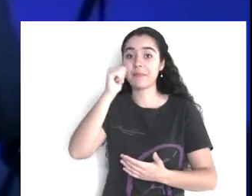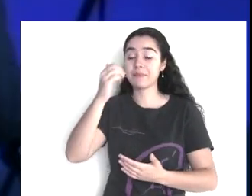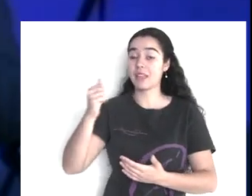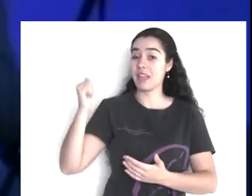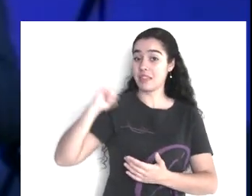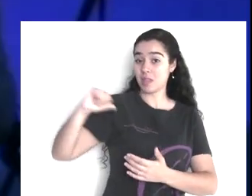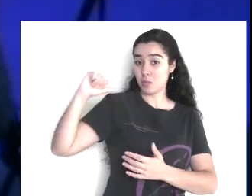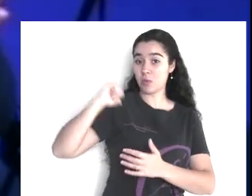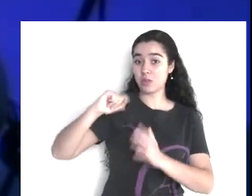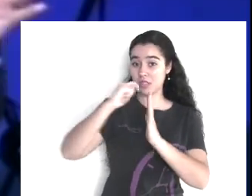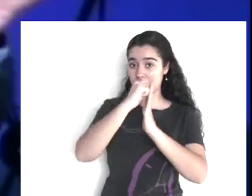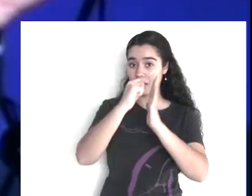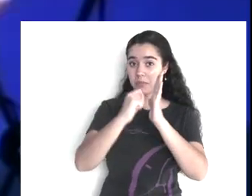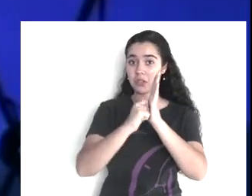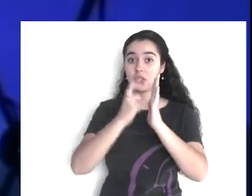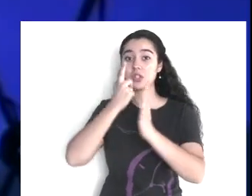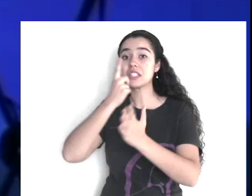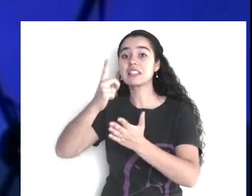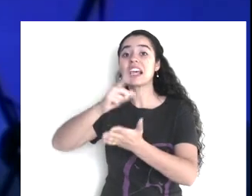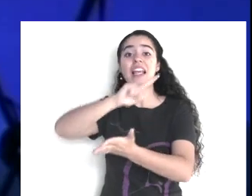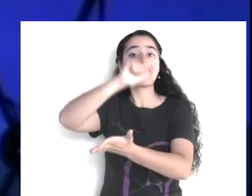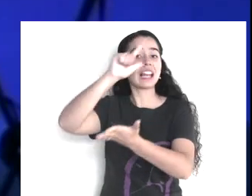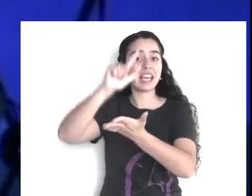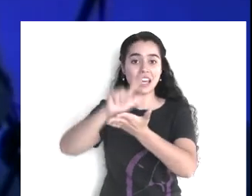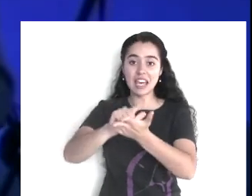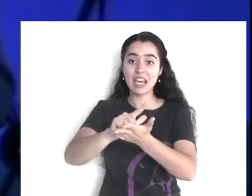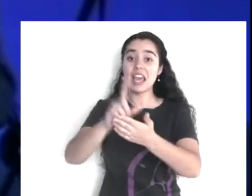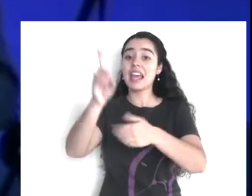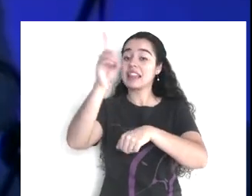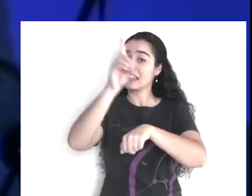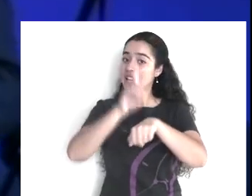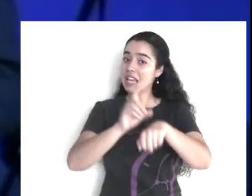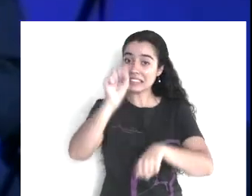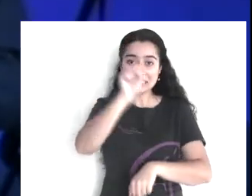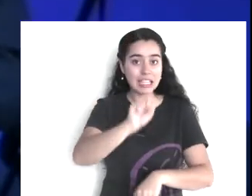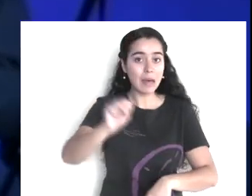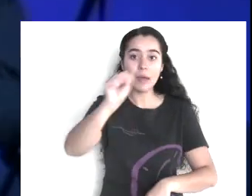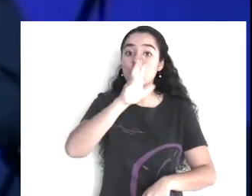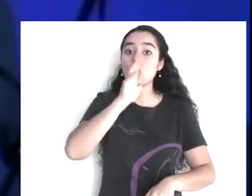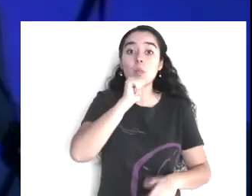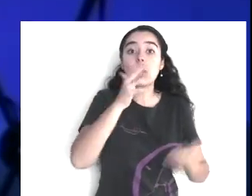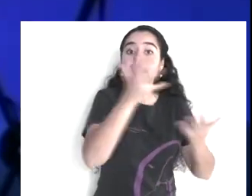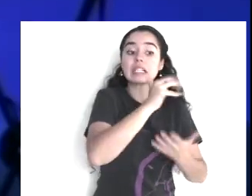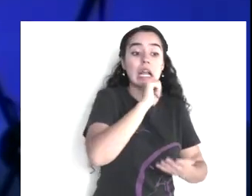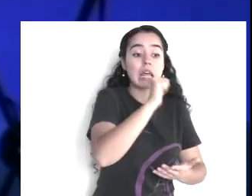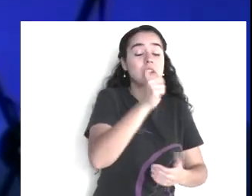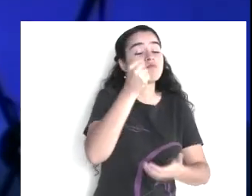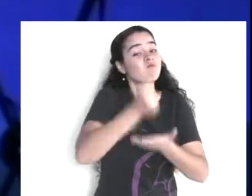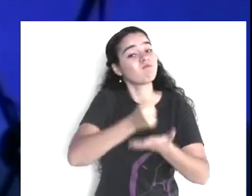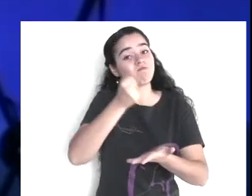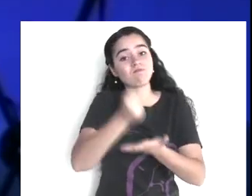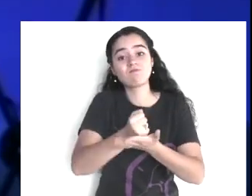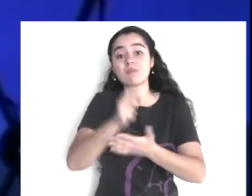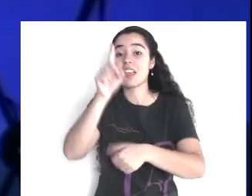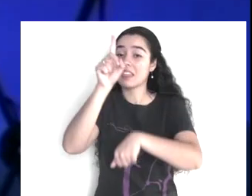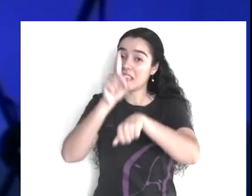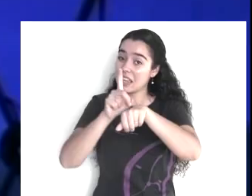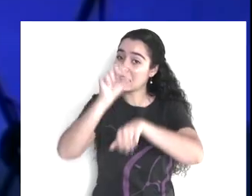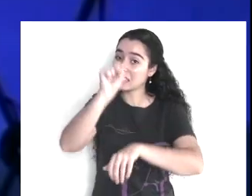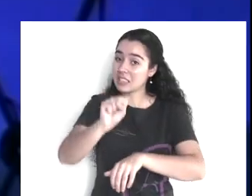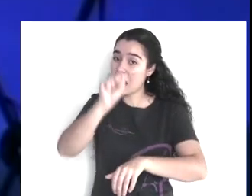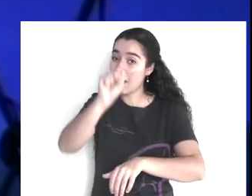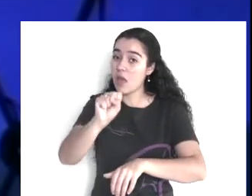sábado no podían hacer nada, no debían de hacer nada. Y Jesús les argumenta